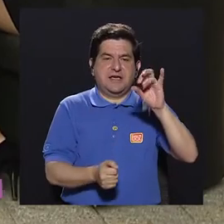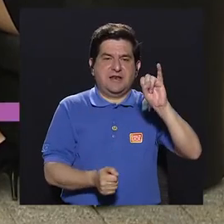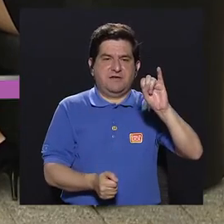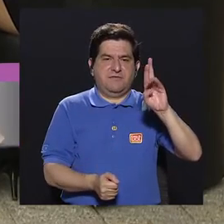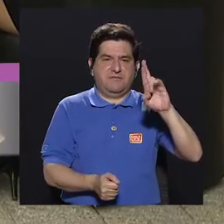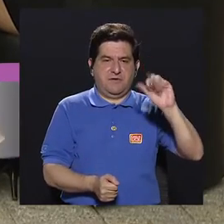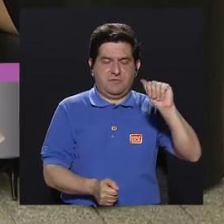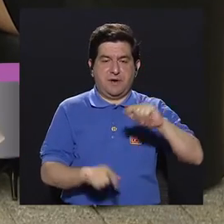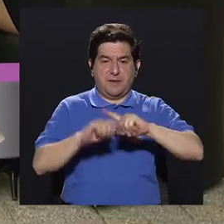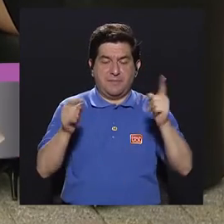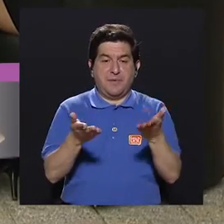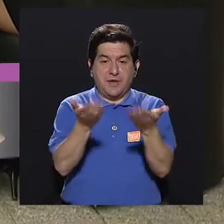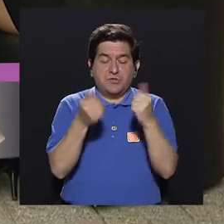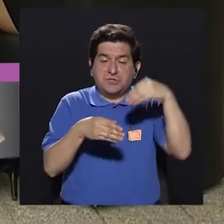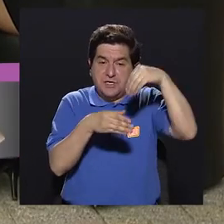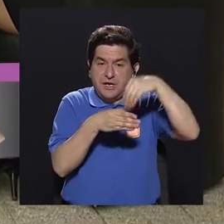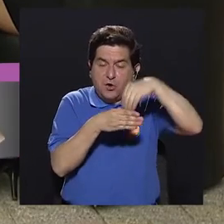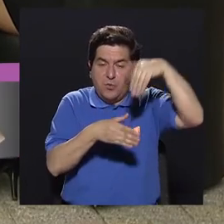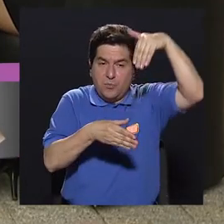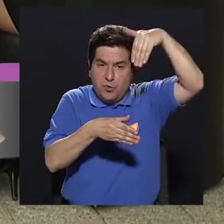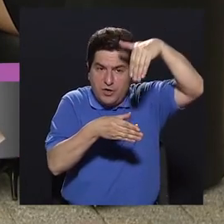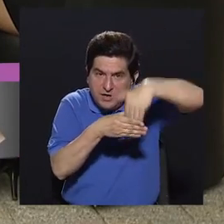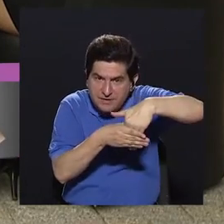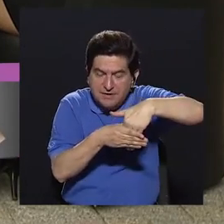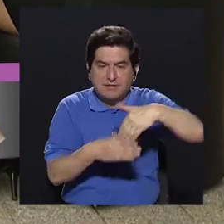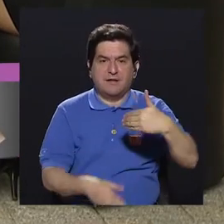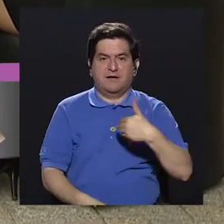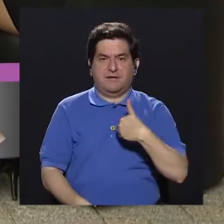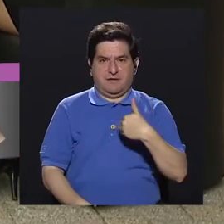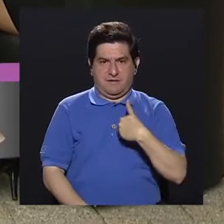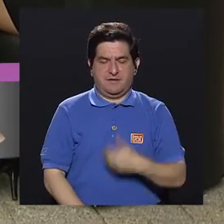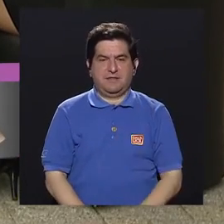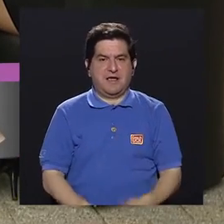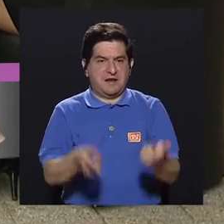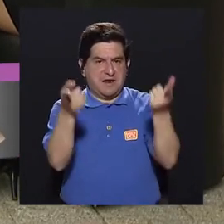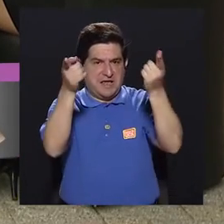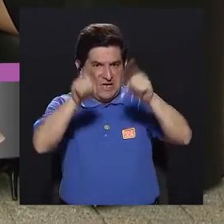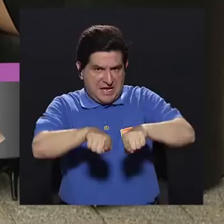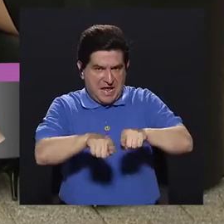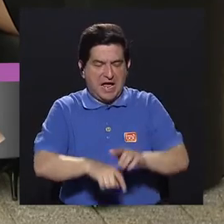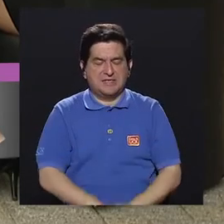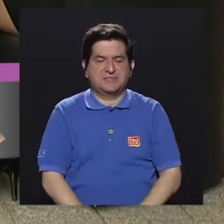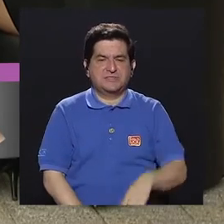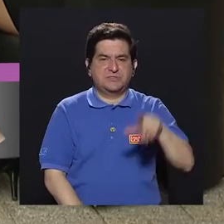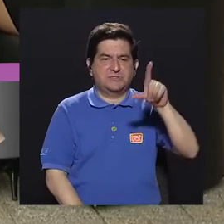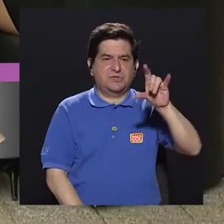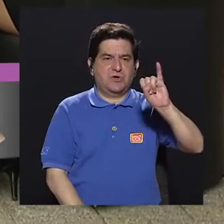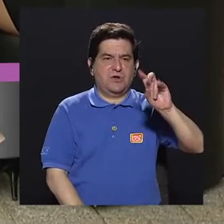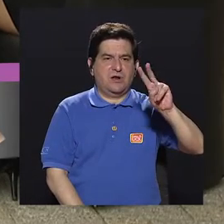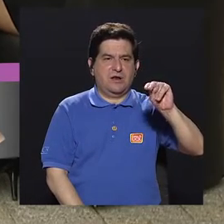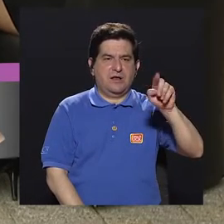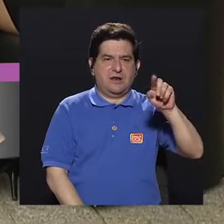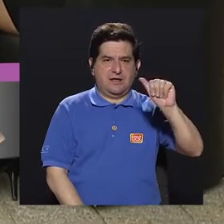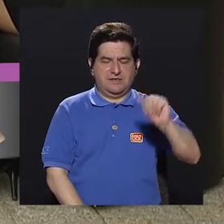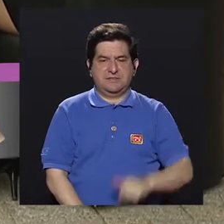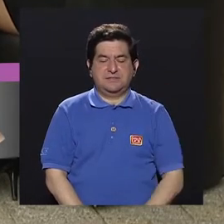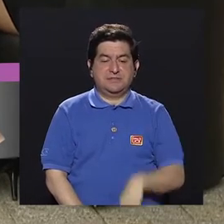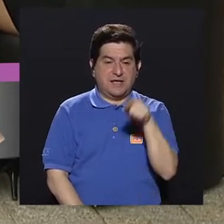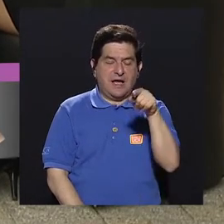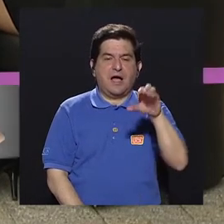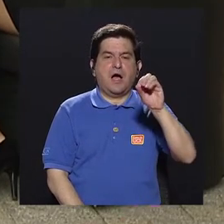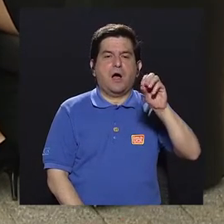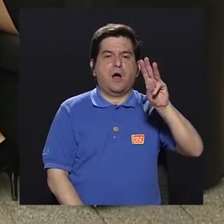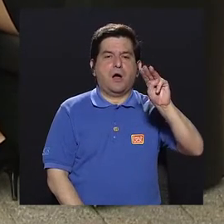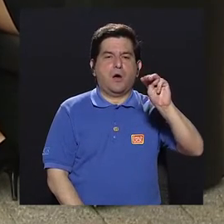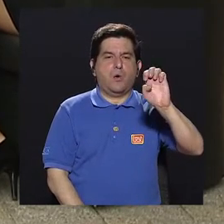quiere aprovechar los nutrientes que tienen estas semillitas adentro, como es el caso, por ejemplo, de la linaza, la grasa de la linaza, el omega